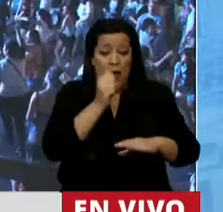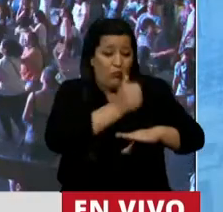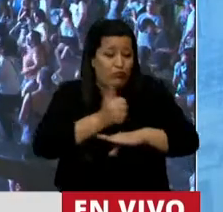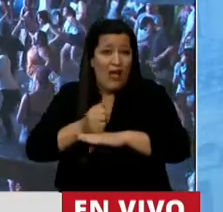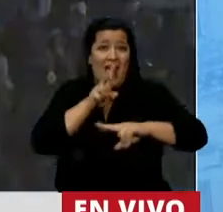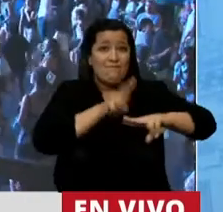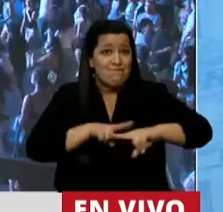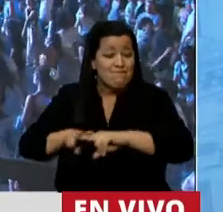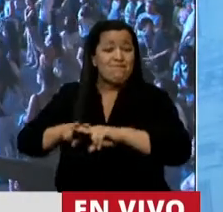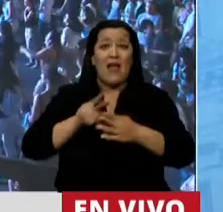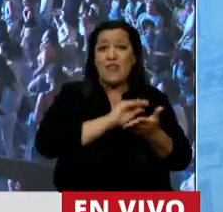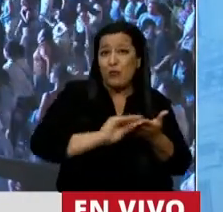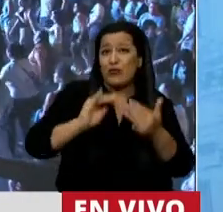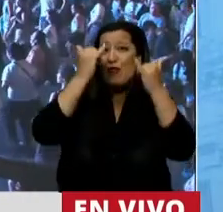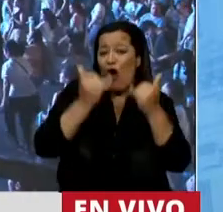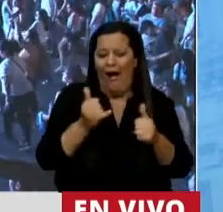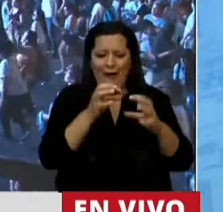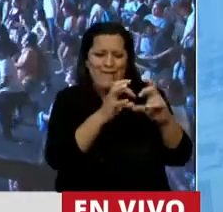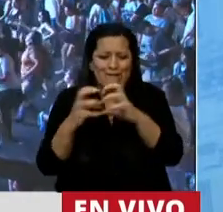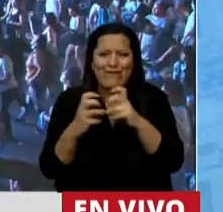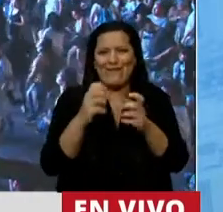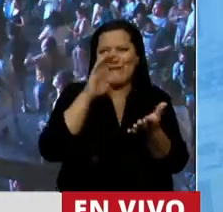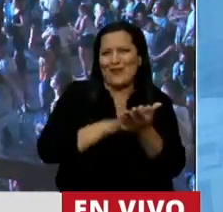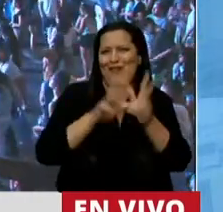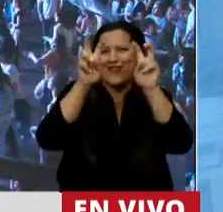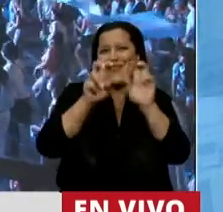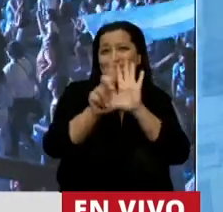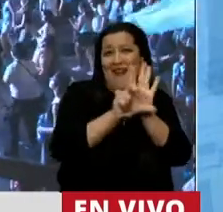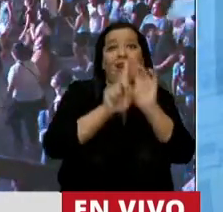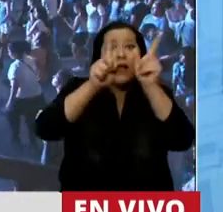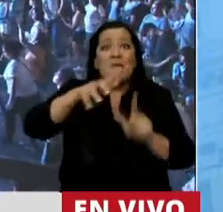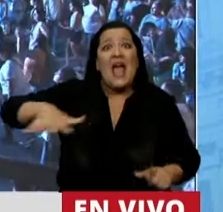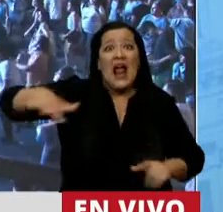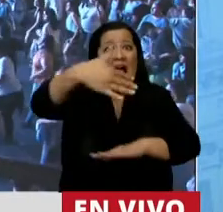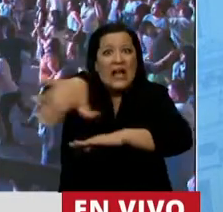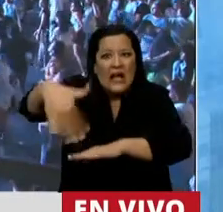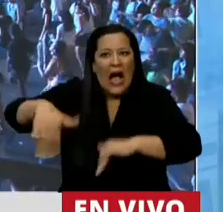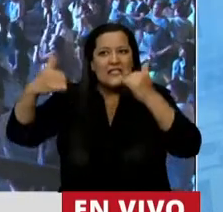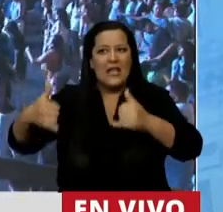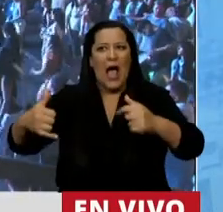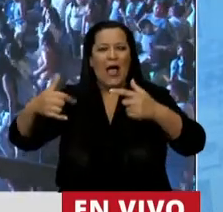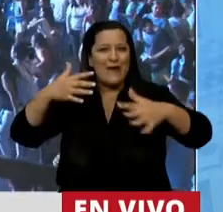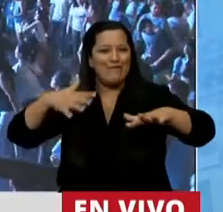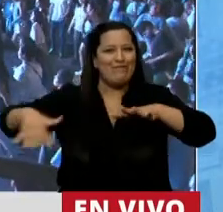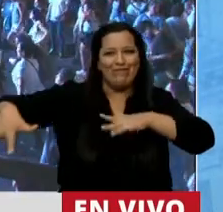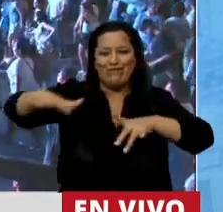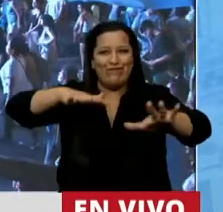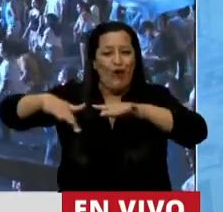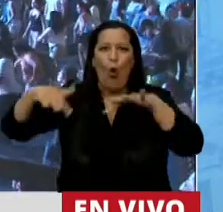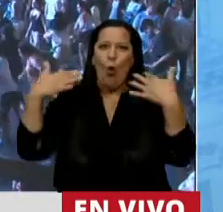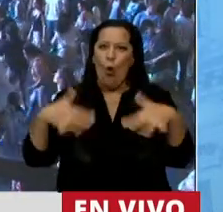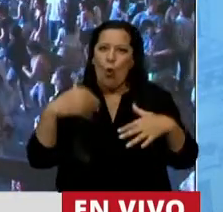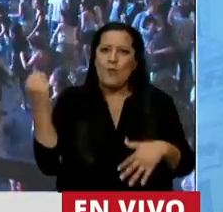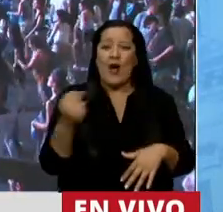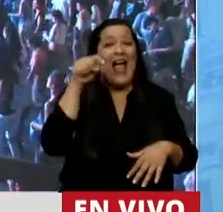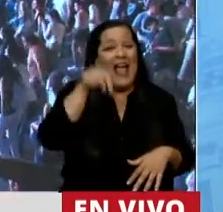legislando y una expresión del pueblo en las calles, con todo lo que ello significa. Y me parece